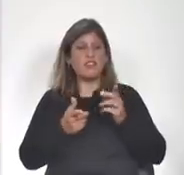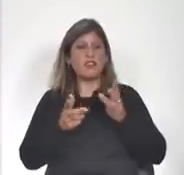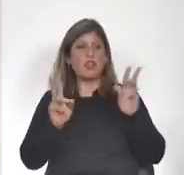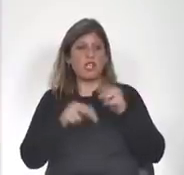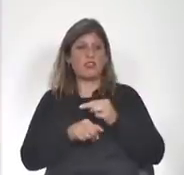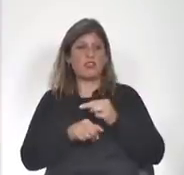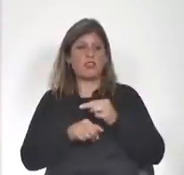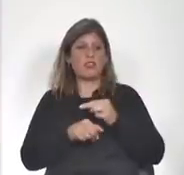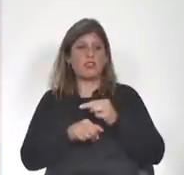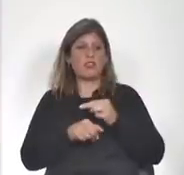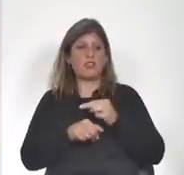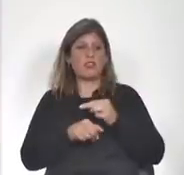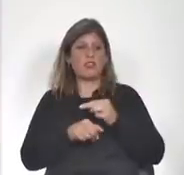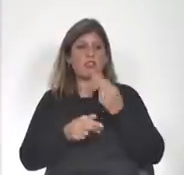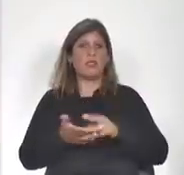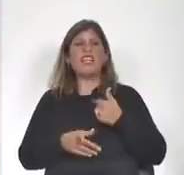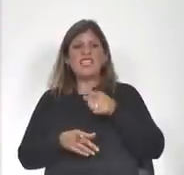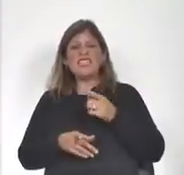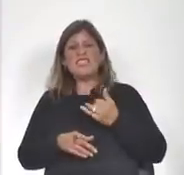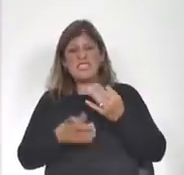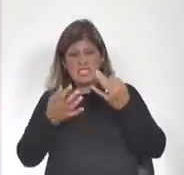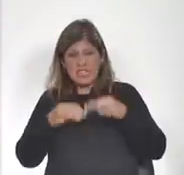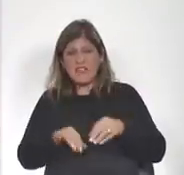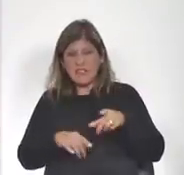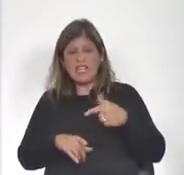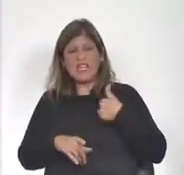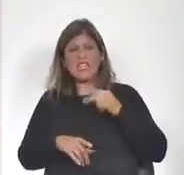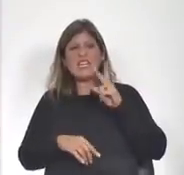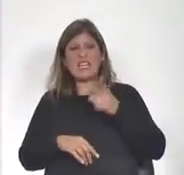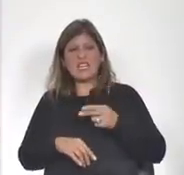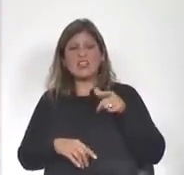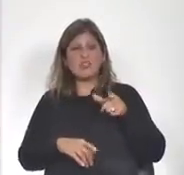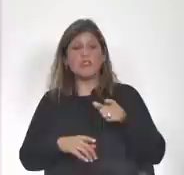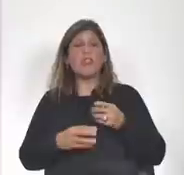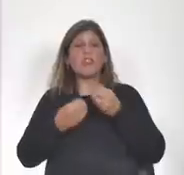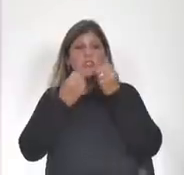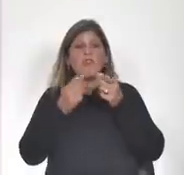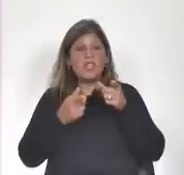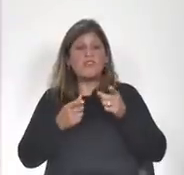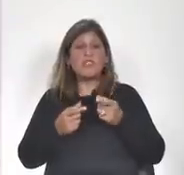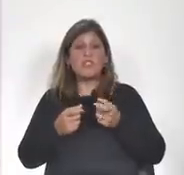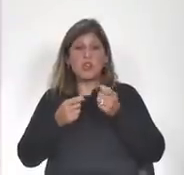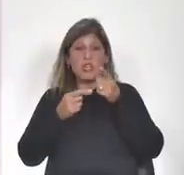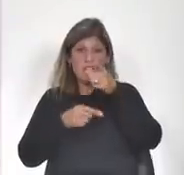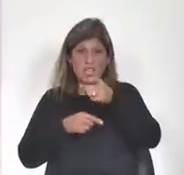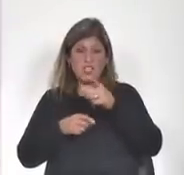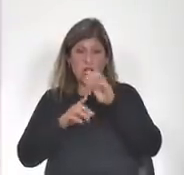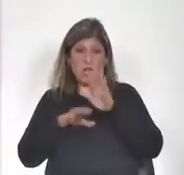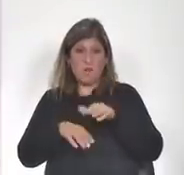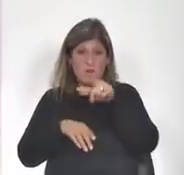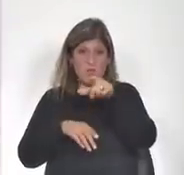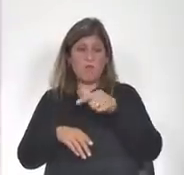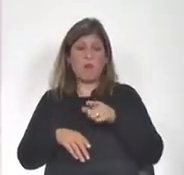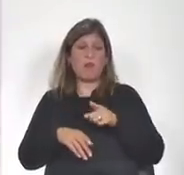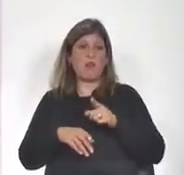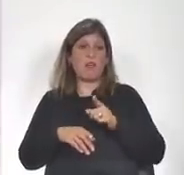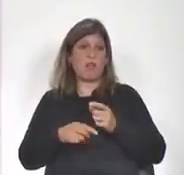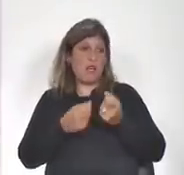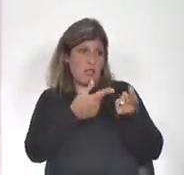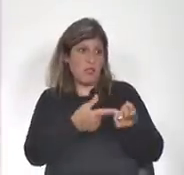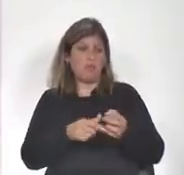con esto le pregunto si considera correcta la renuncia a los beneficios que ella misma concedió si considera que es correcta esa renuncia